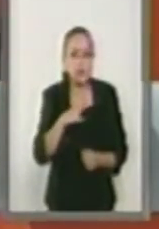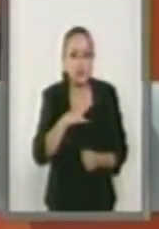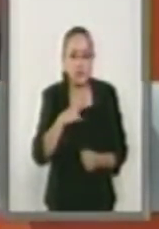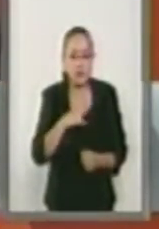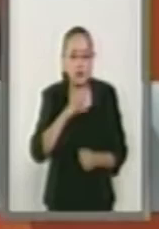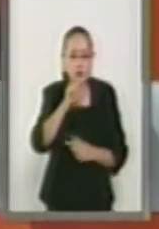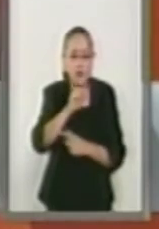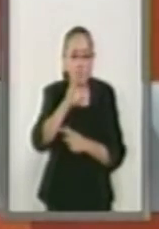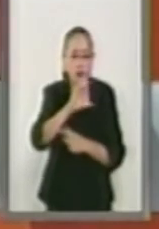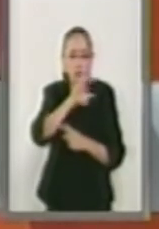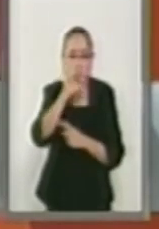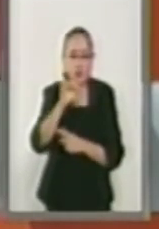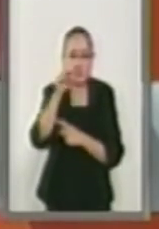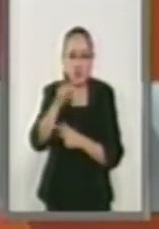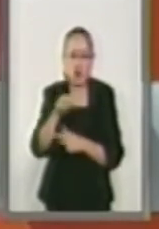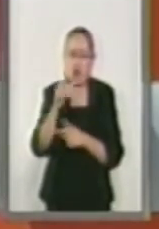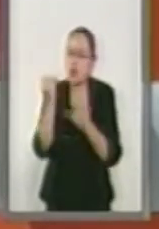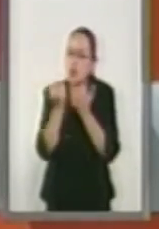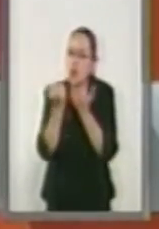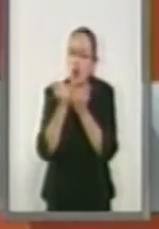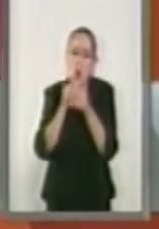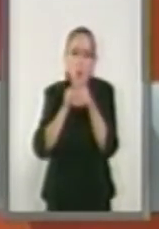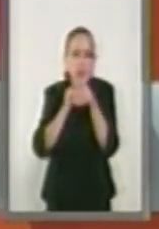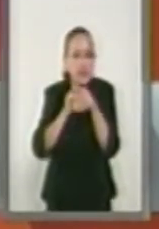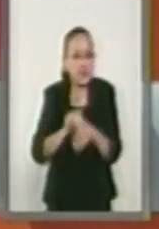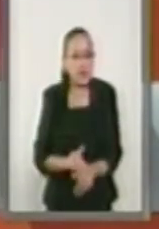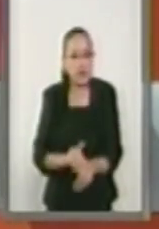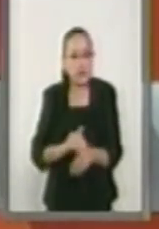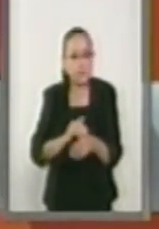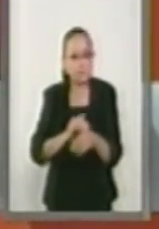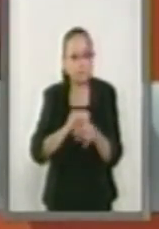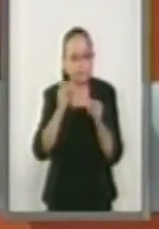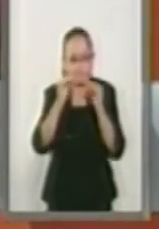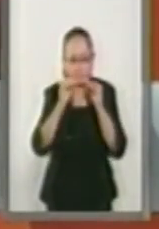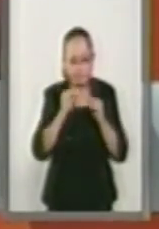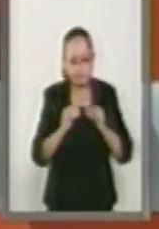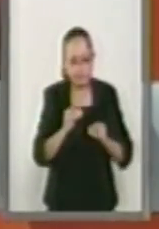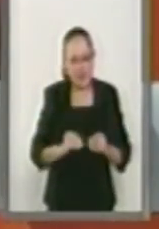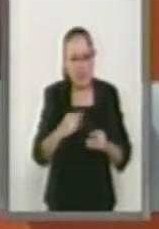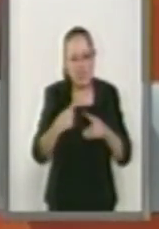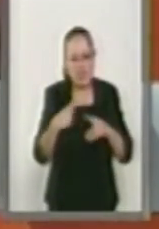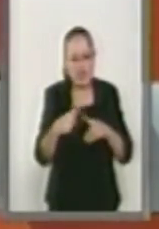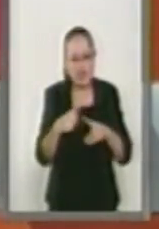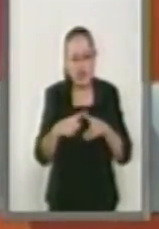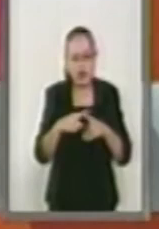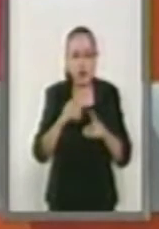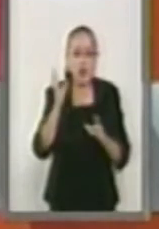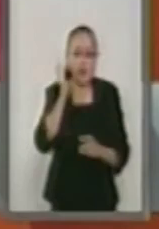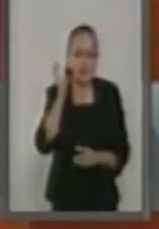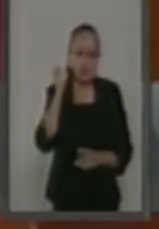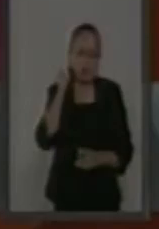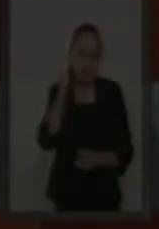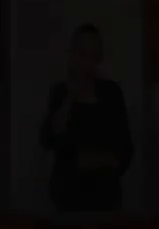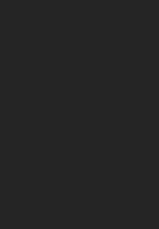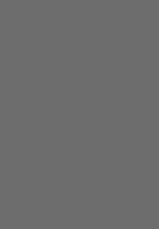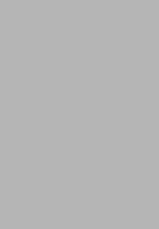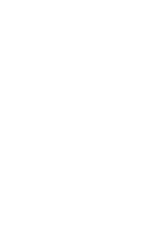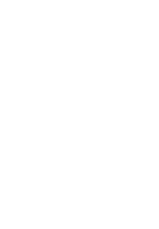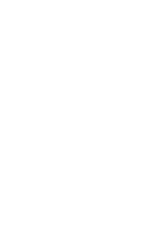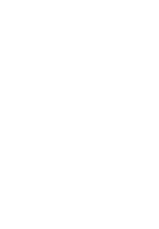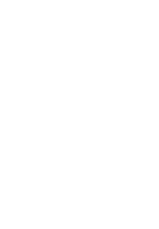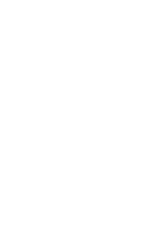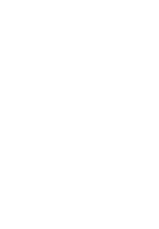Suprema Corte Servil diseñada y aceptada por un Senado servil. Muchas gracias, señor presidente.